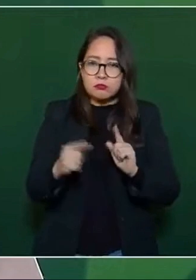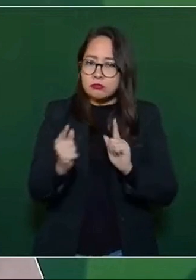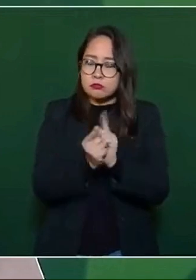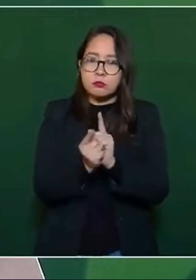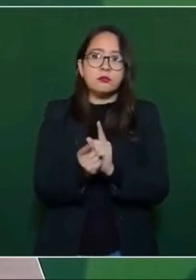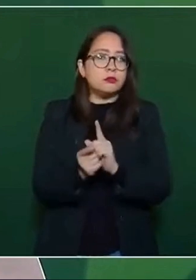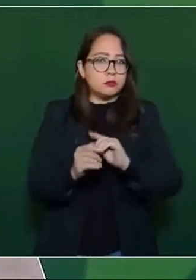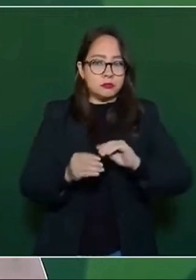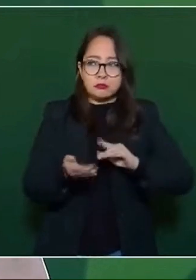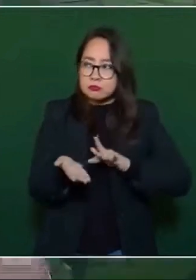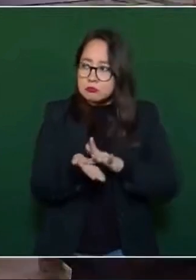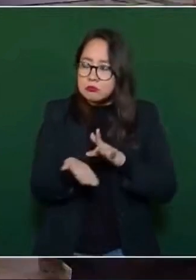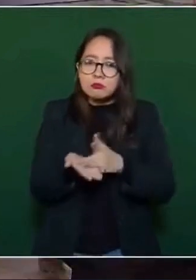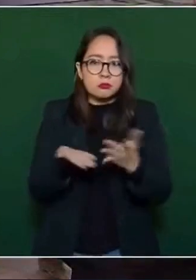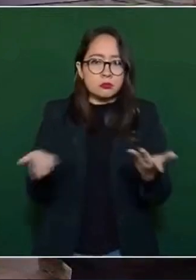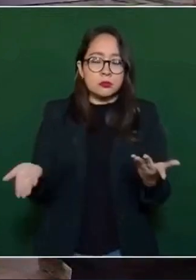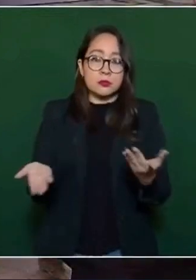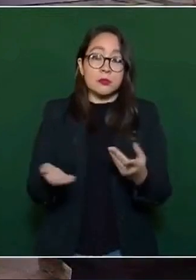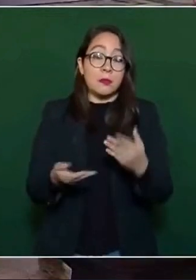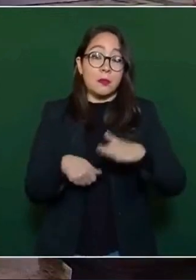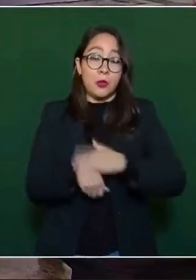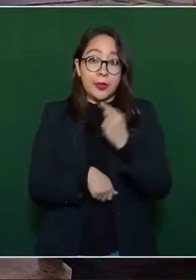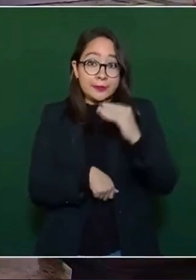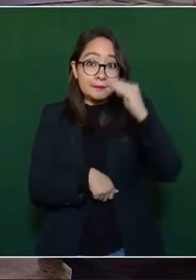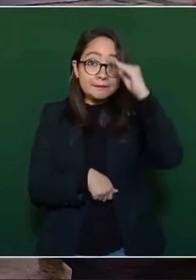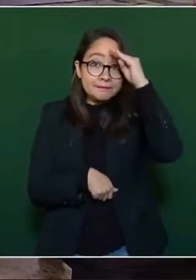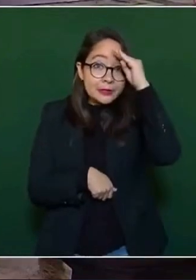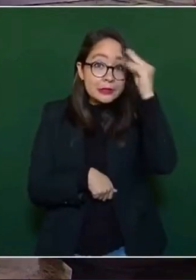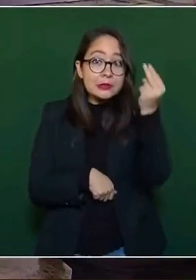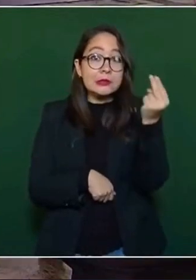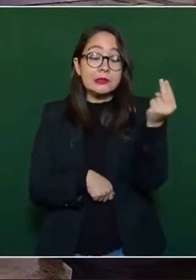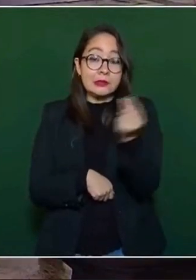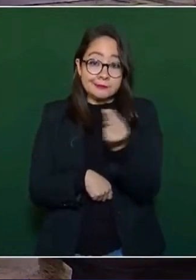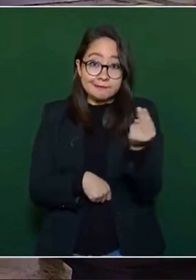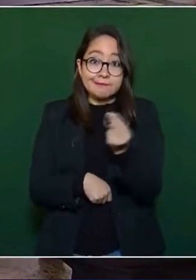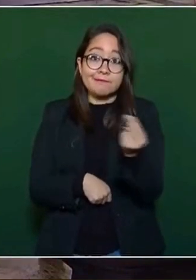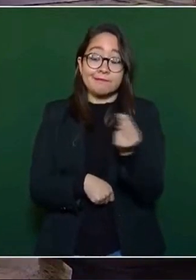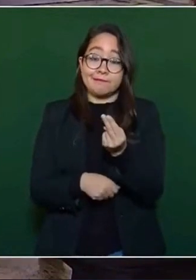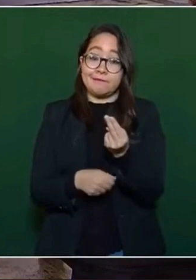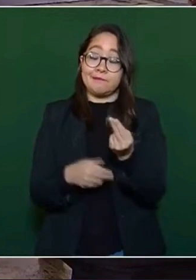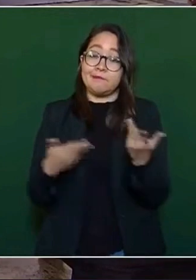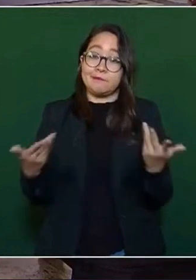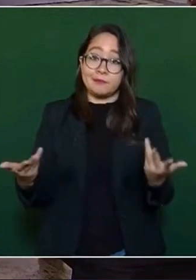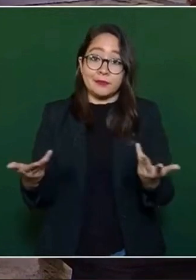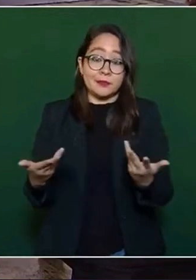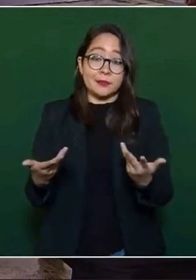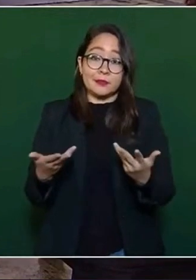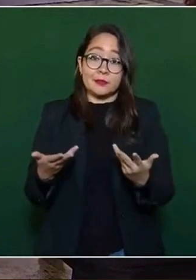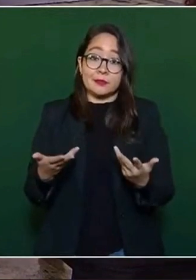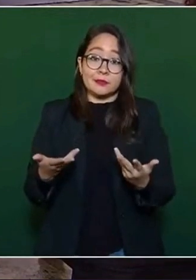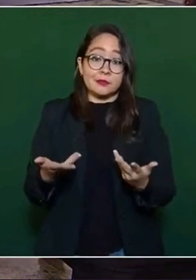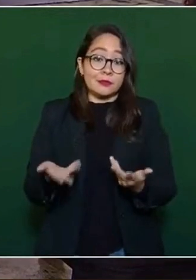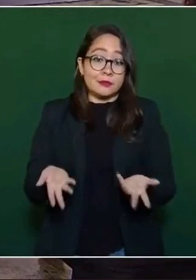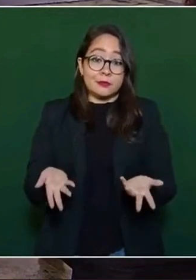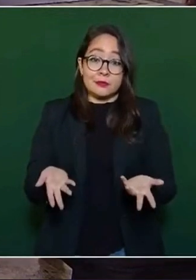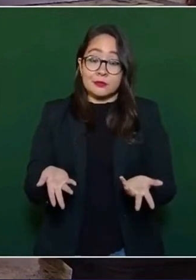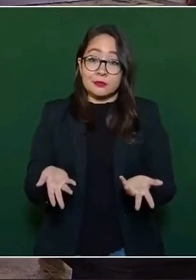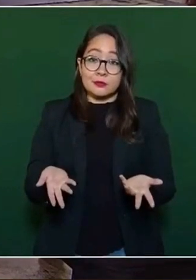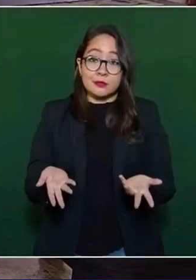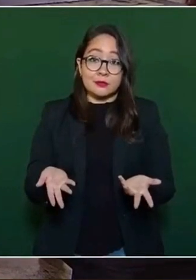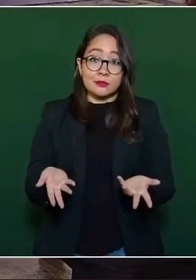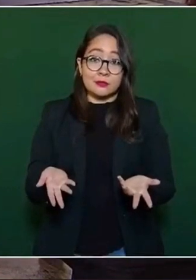porque considero que es necesario. Ya no podemos mantener